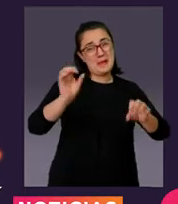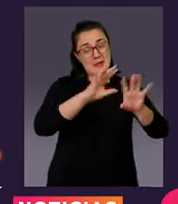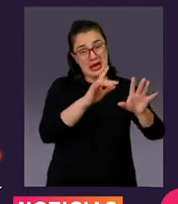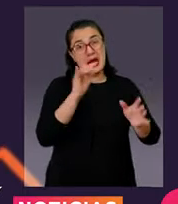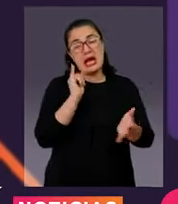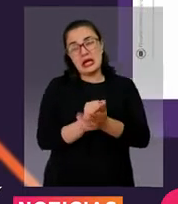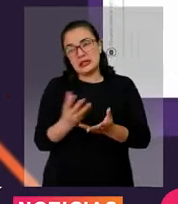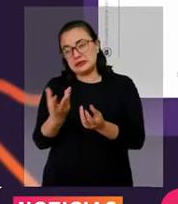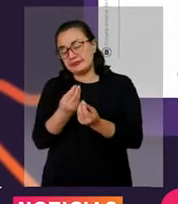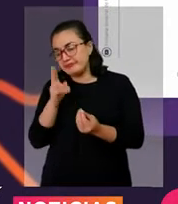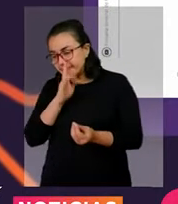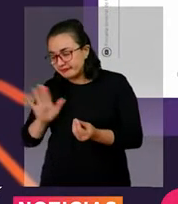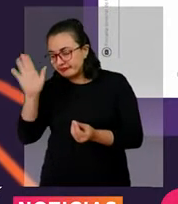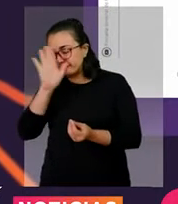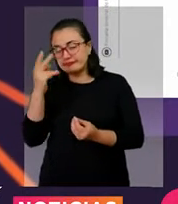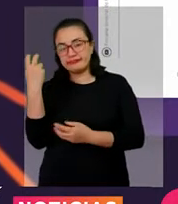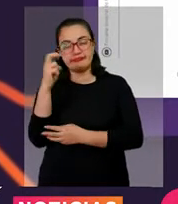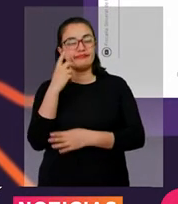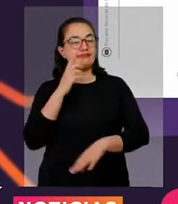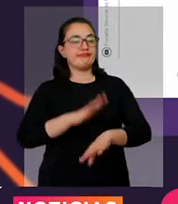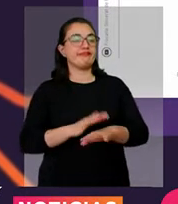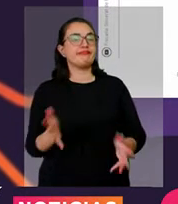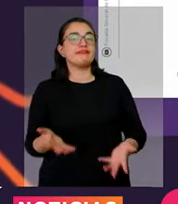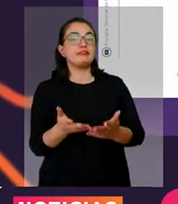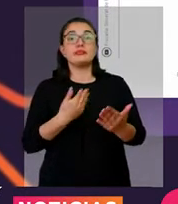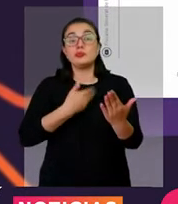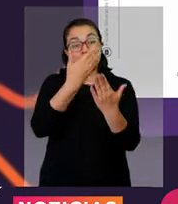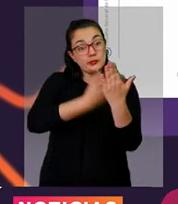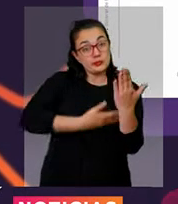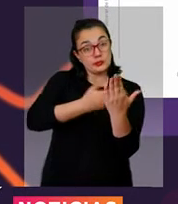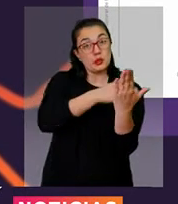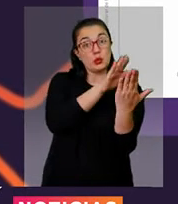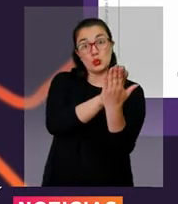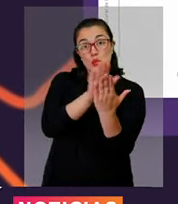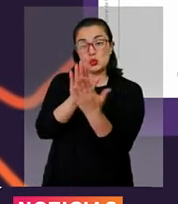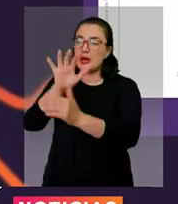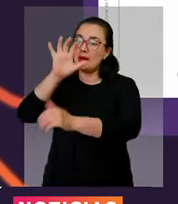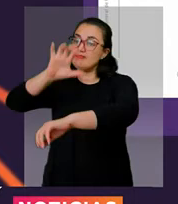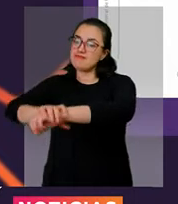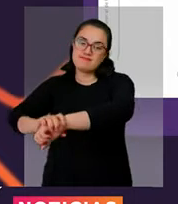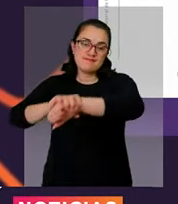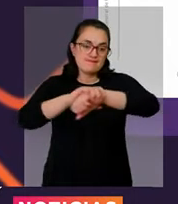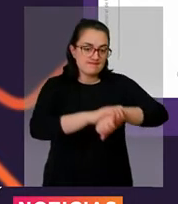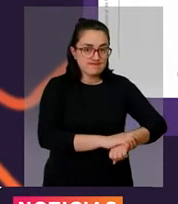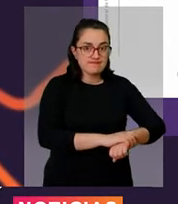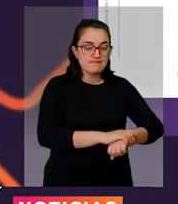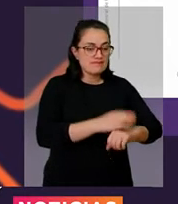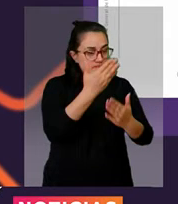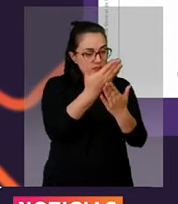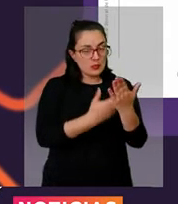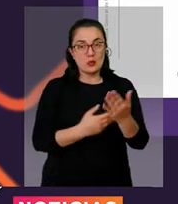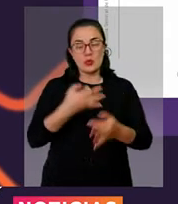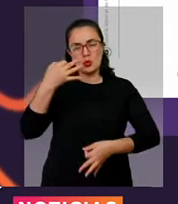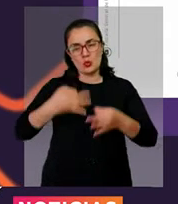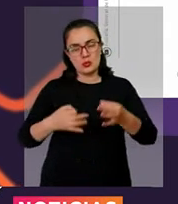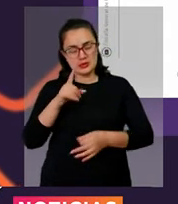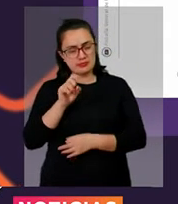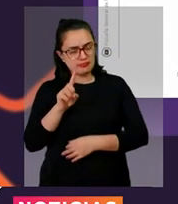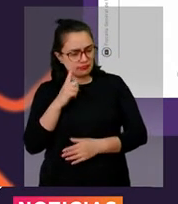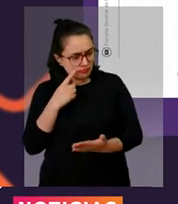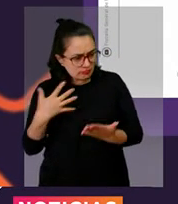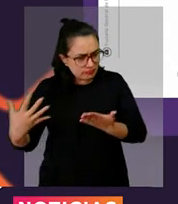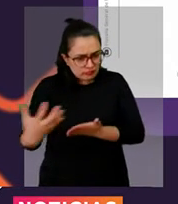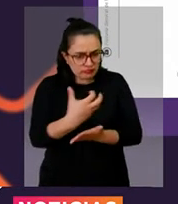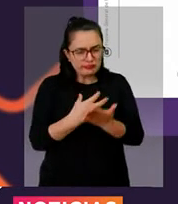de la Nación argumentó. En los documentos que sustentan la orden de captura, el citado juez 61 no consignó toda la información necesaria para